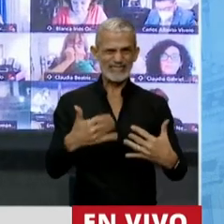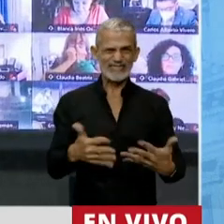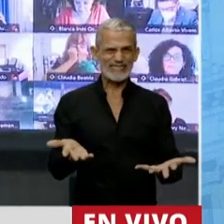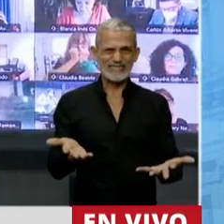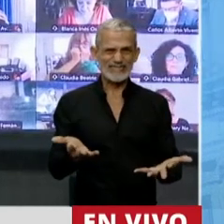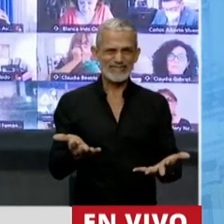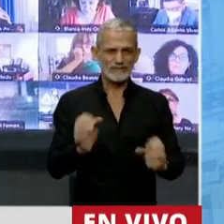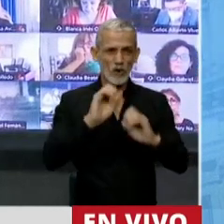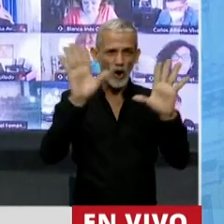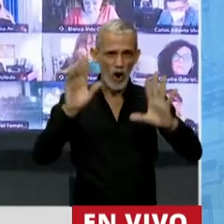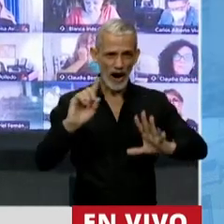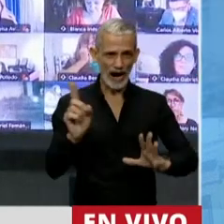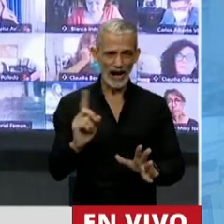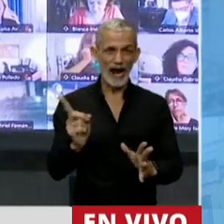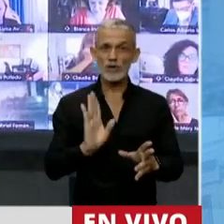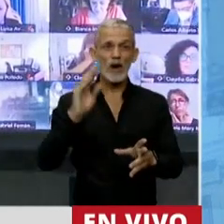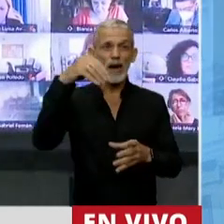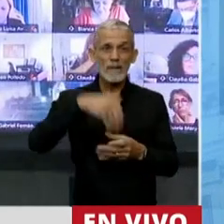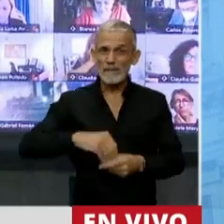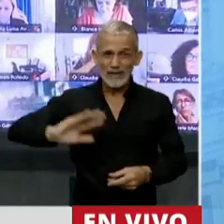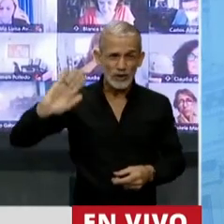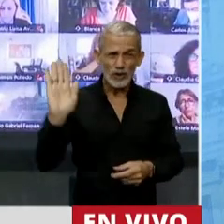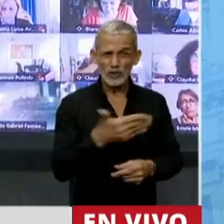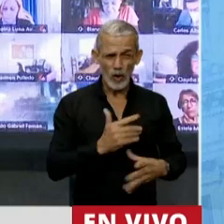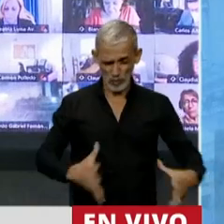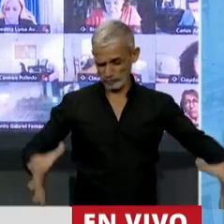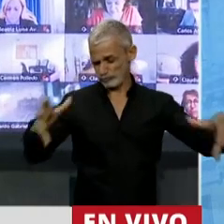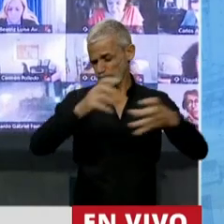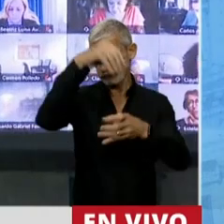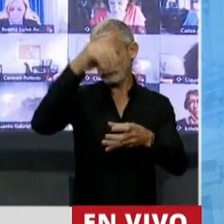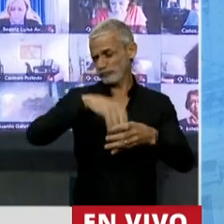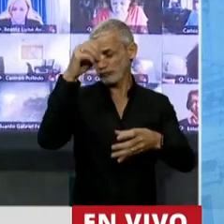berenjenal y mete todo en la misma bolsa.